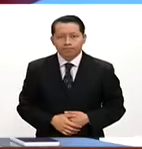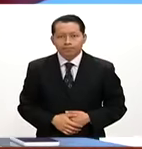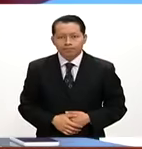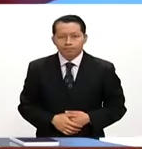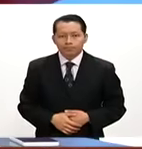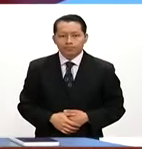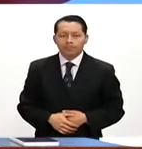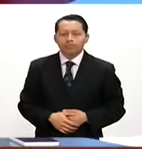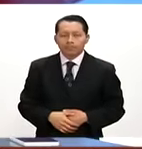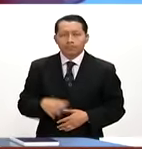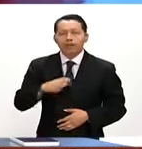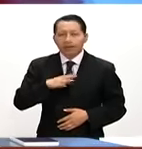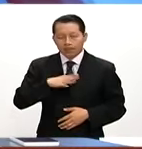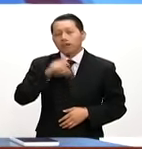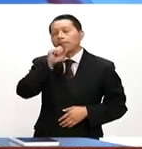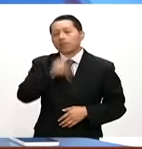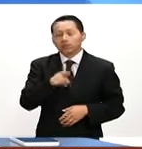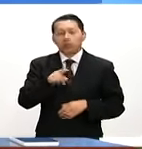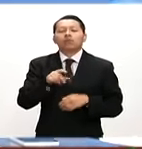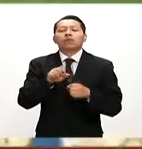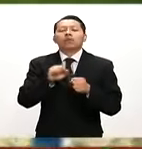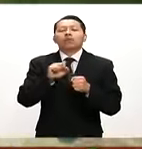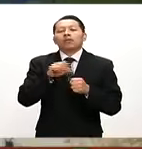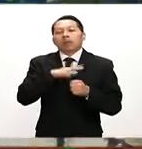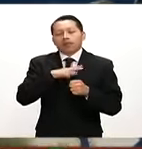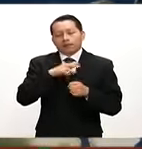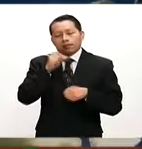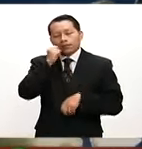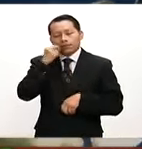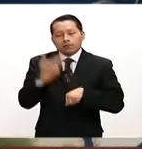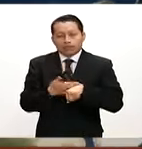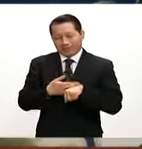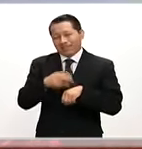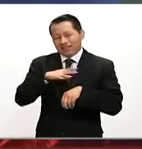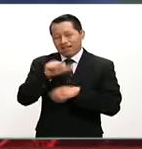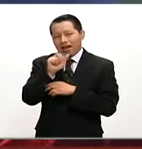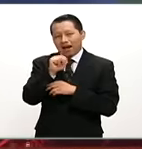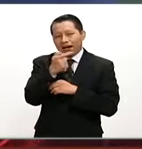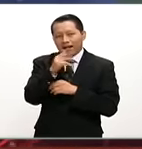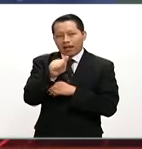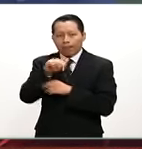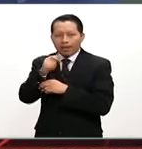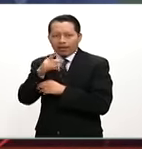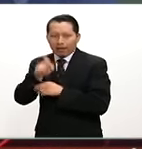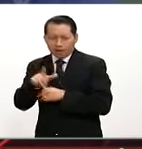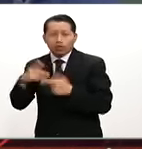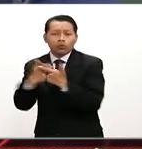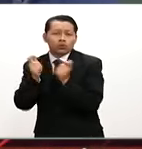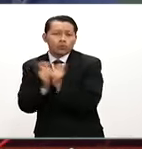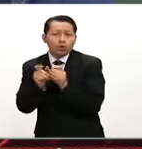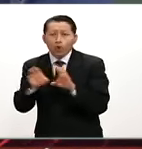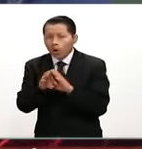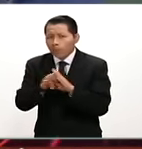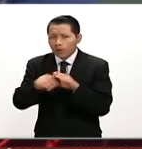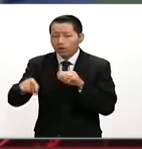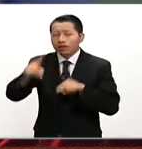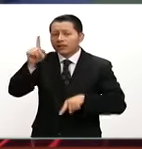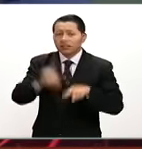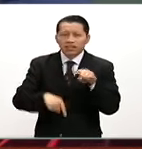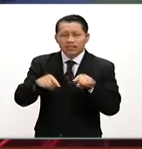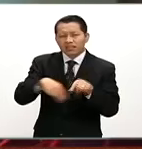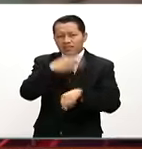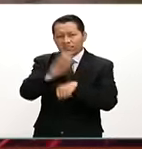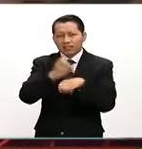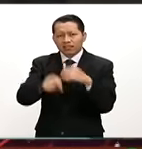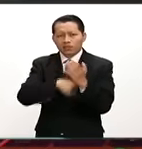La canciller alemana Angela Merkel sufrió un duro revés electoral cuando su partido La Unión Cristiano-Demócrata fue desplazado al tercer lugar en las